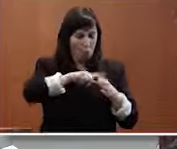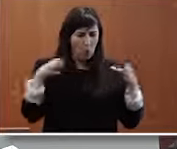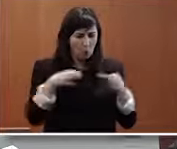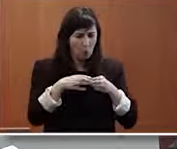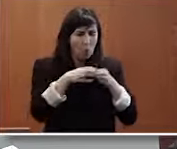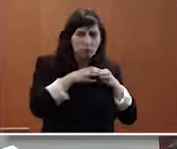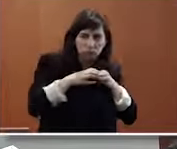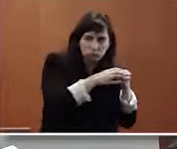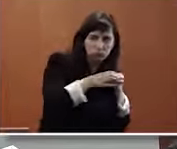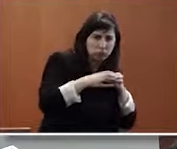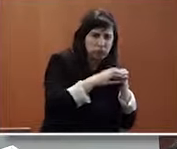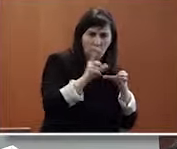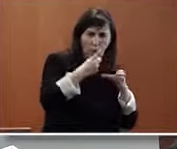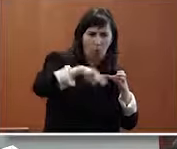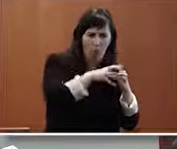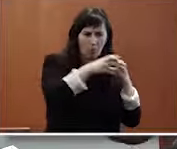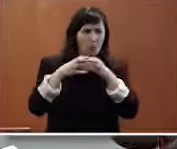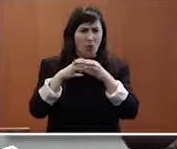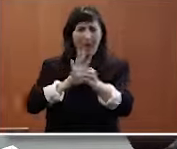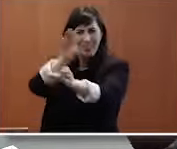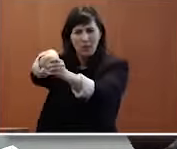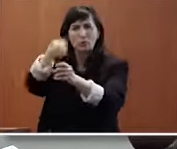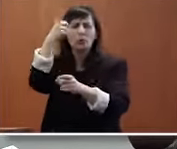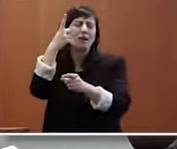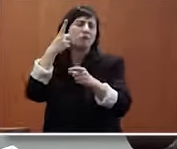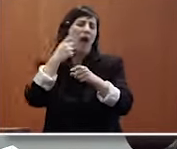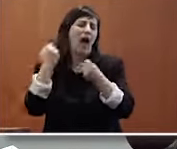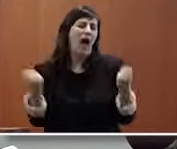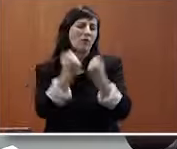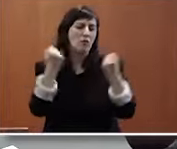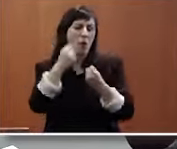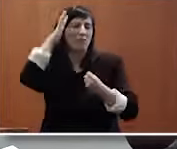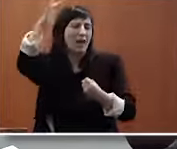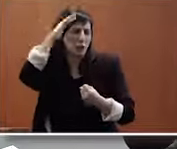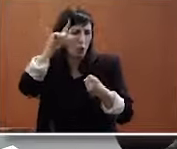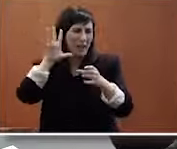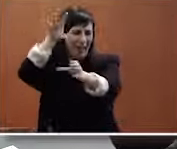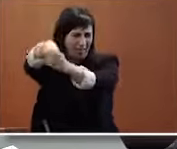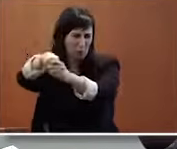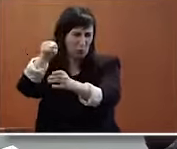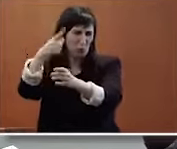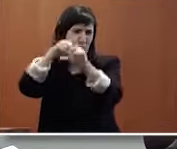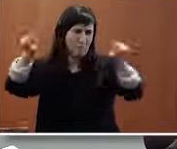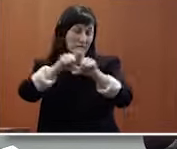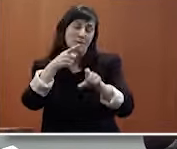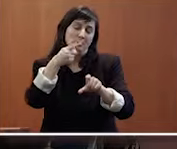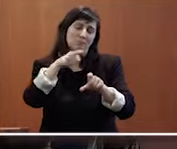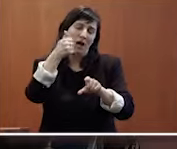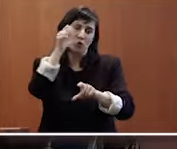verlo como algo mucho mayor posible beneficiario de una acción filantrópica desde el mundo de la empresa esto es mucho más complejo